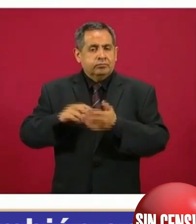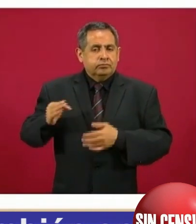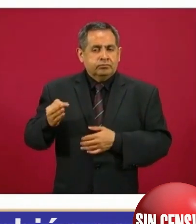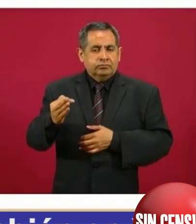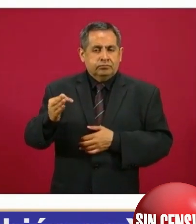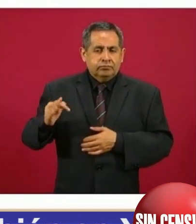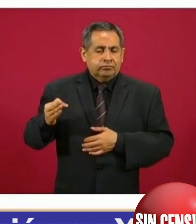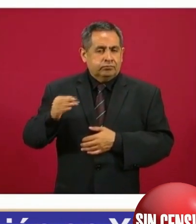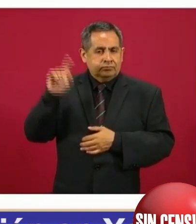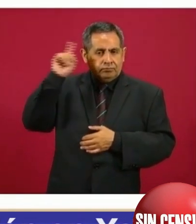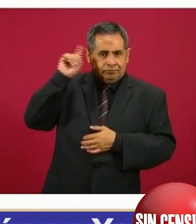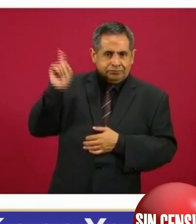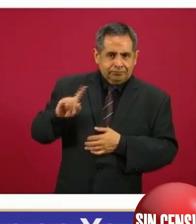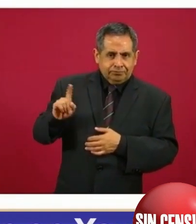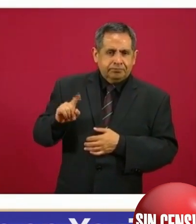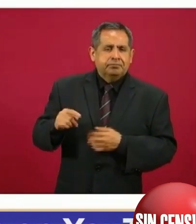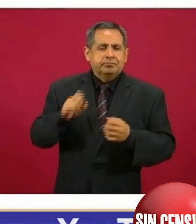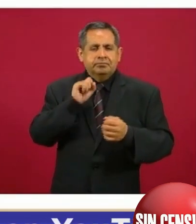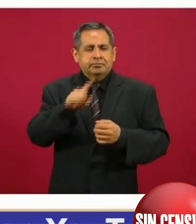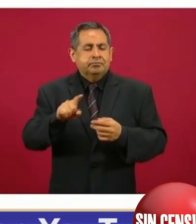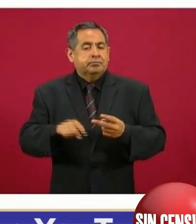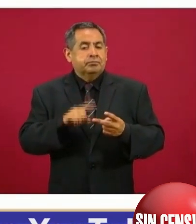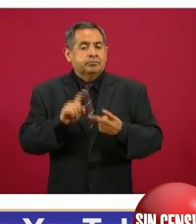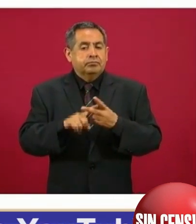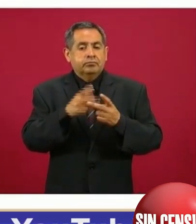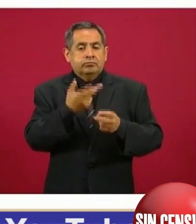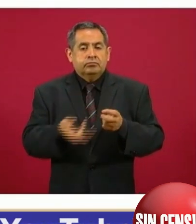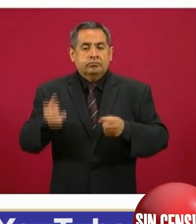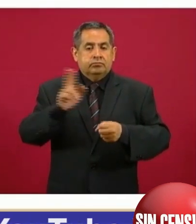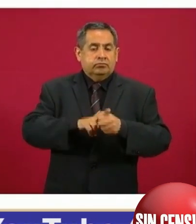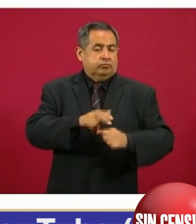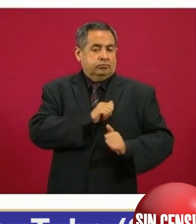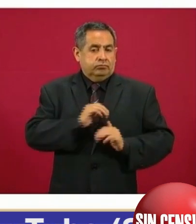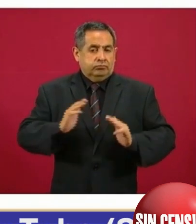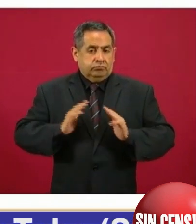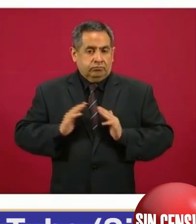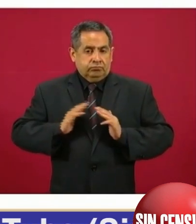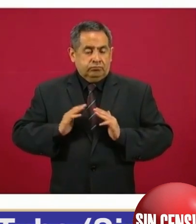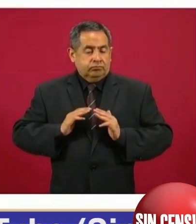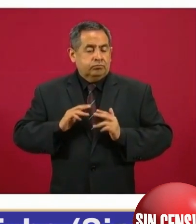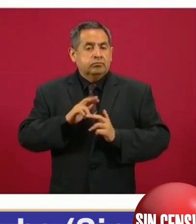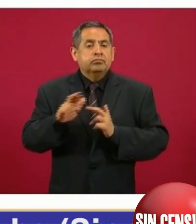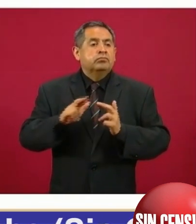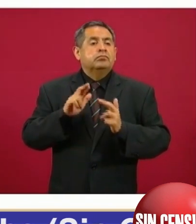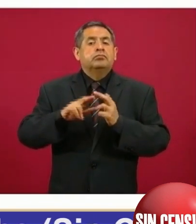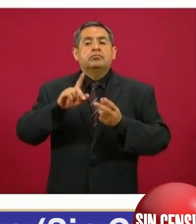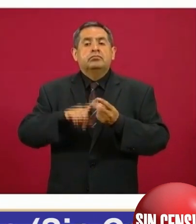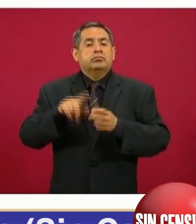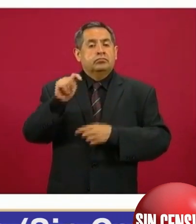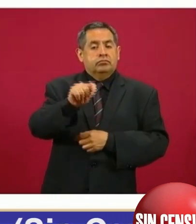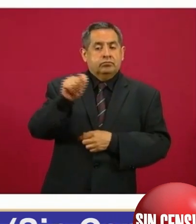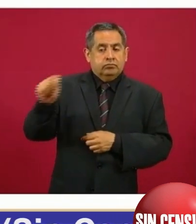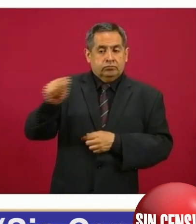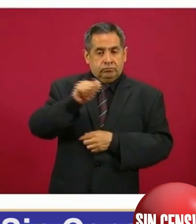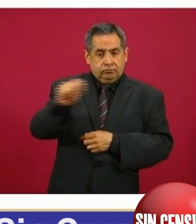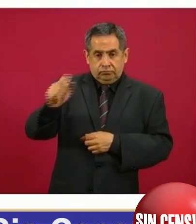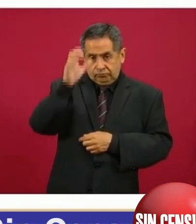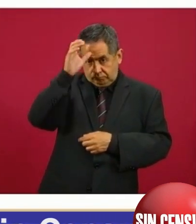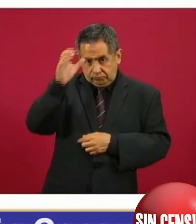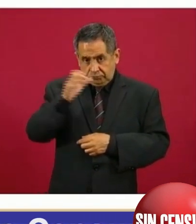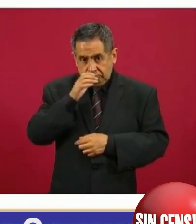Zacatecas. El siguiente, el Hospital Militar Regional de Torrón, Coahuila,